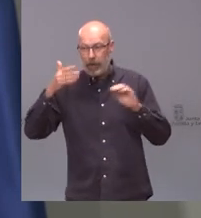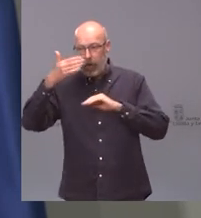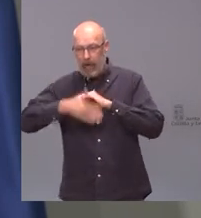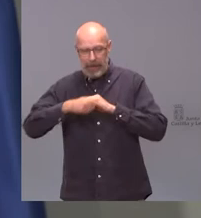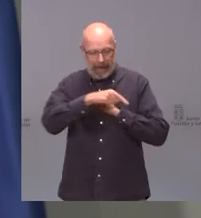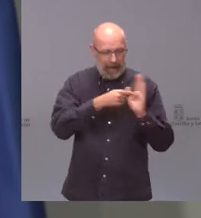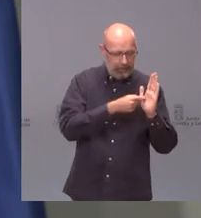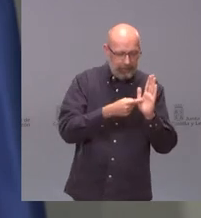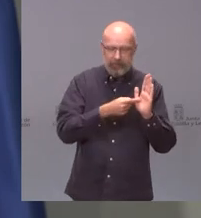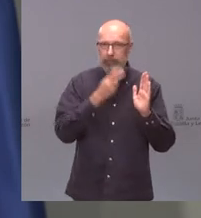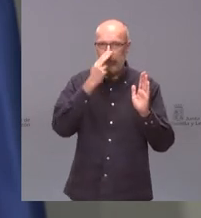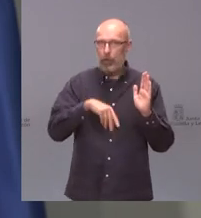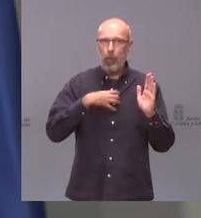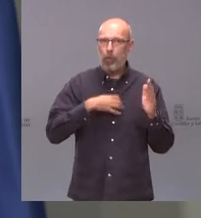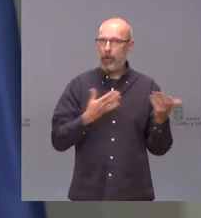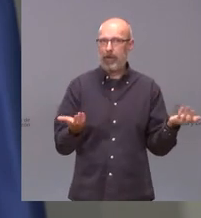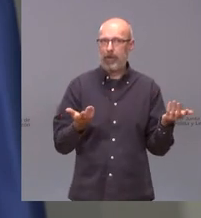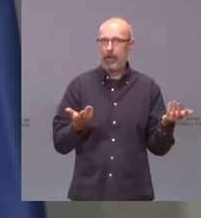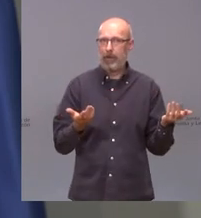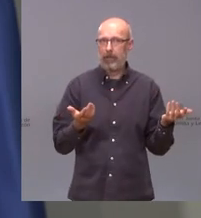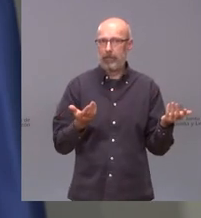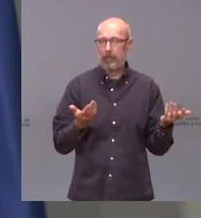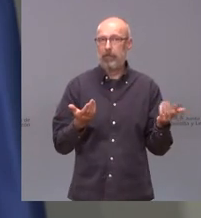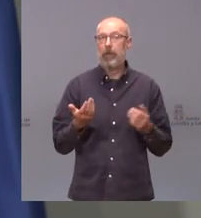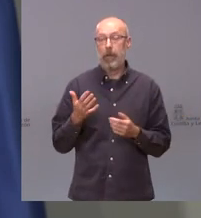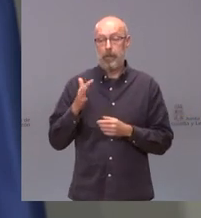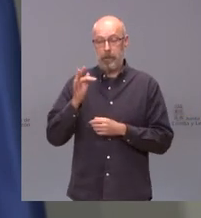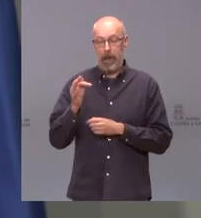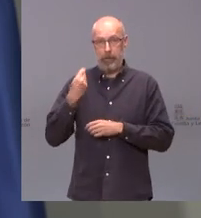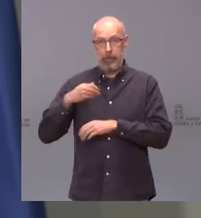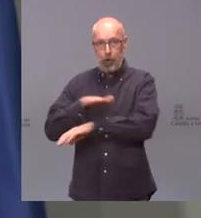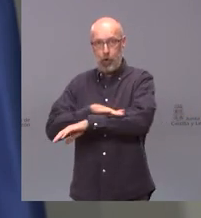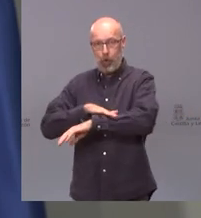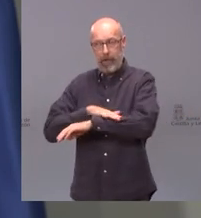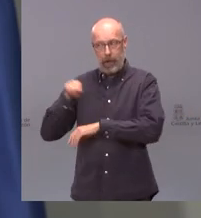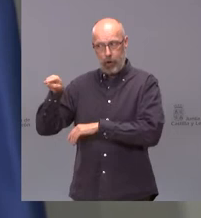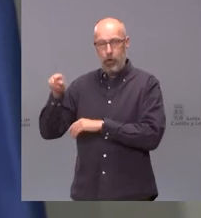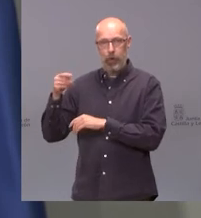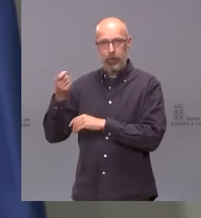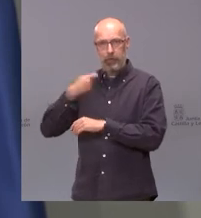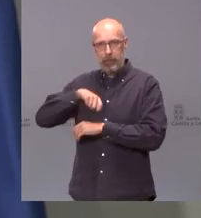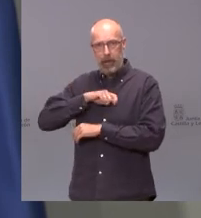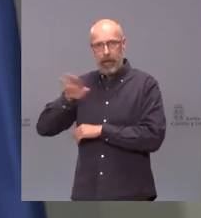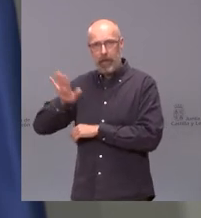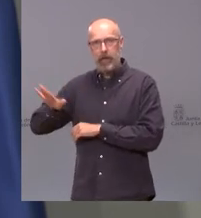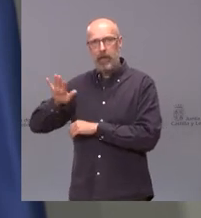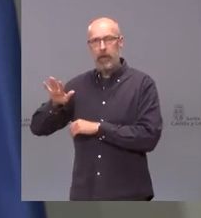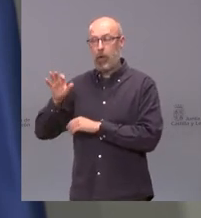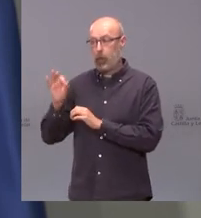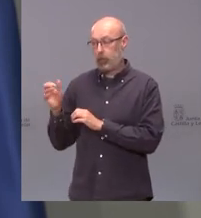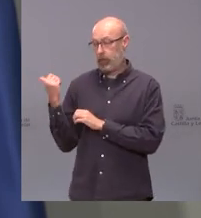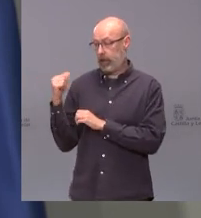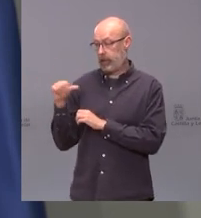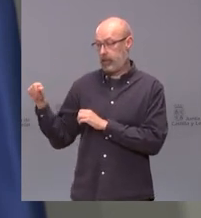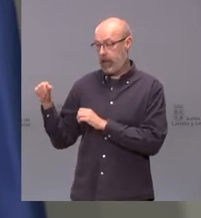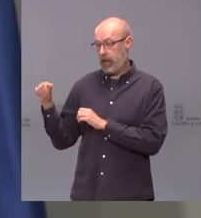es más el gobierno de esta nación esta misma semana ha recurrido una ley autonómica en